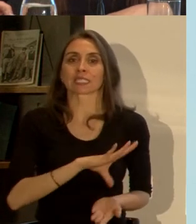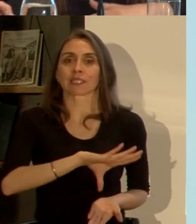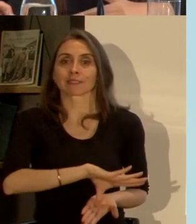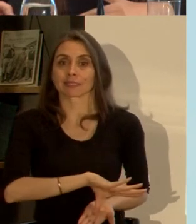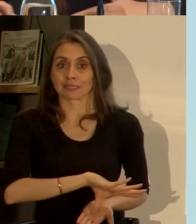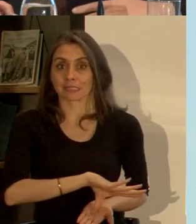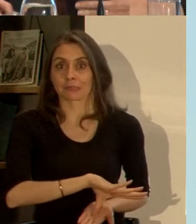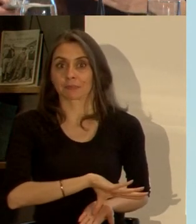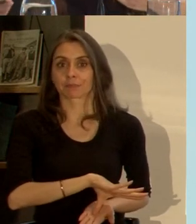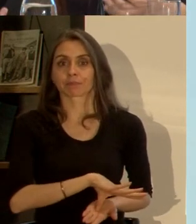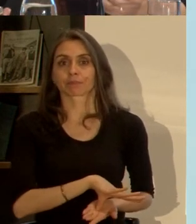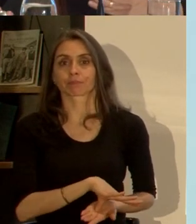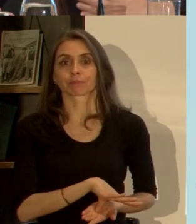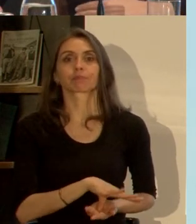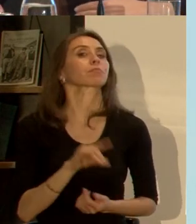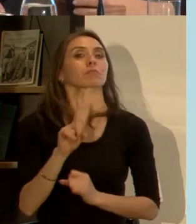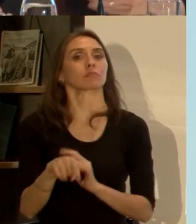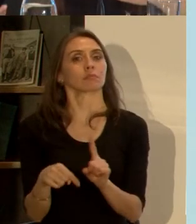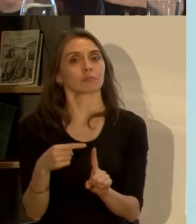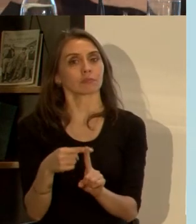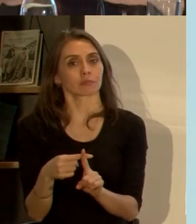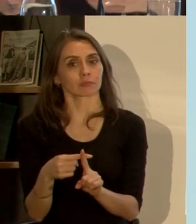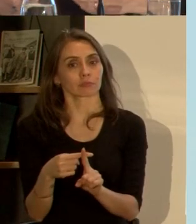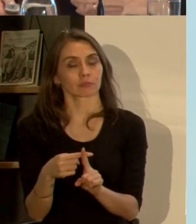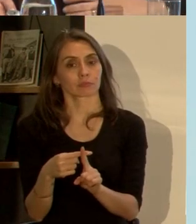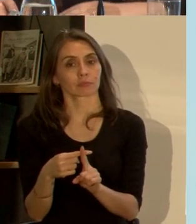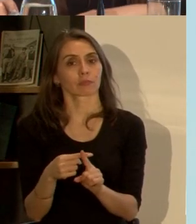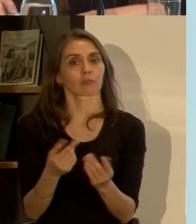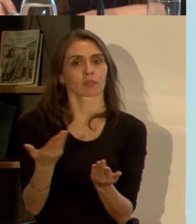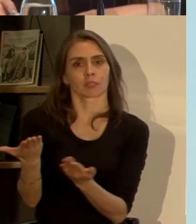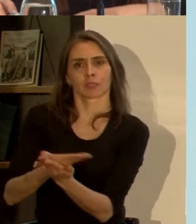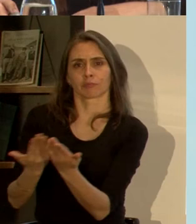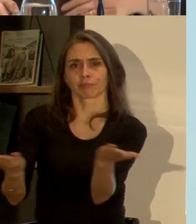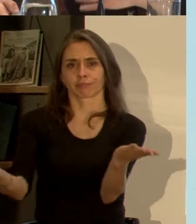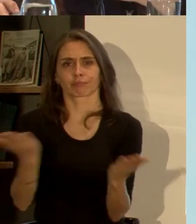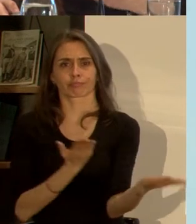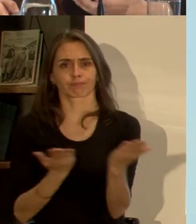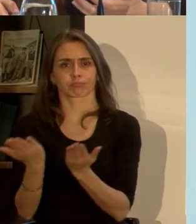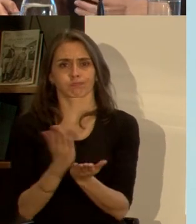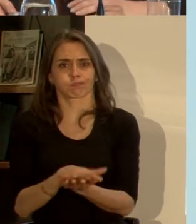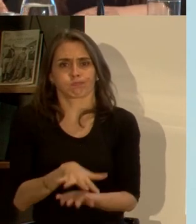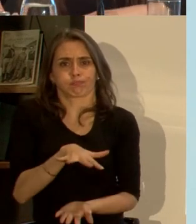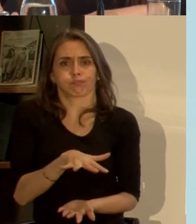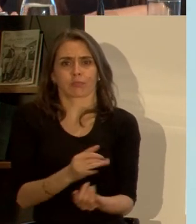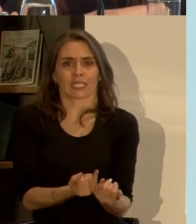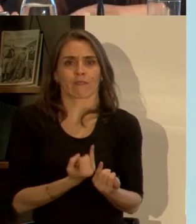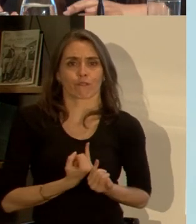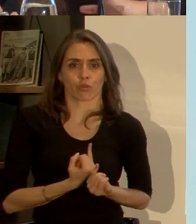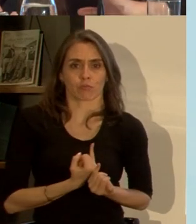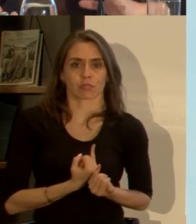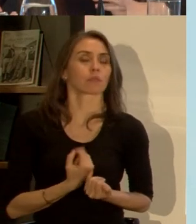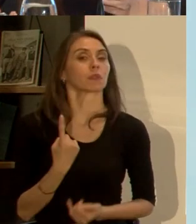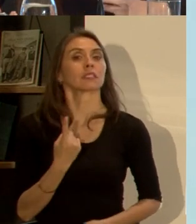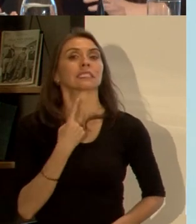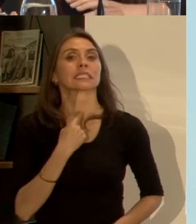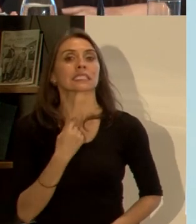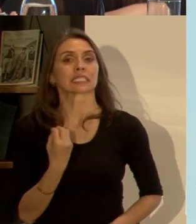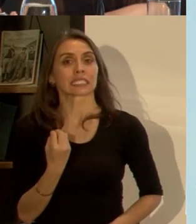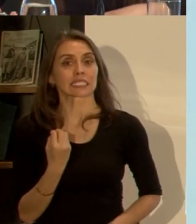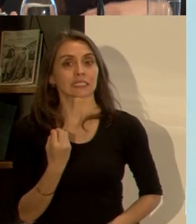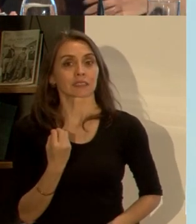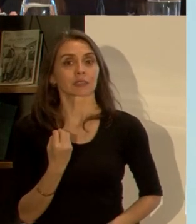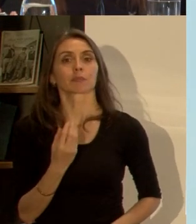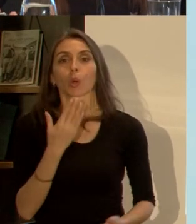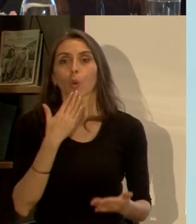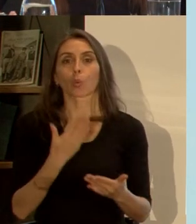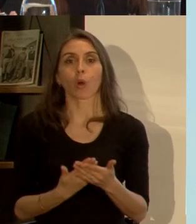y además de esto entonces reunimos toda la información disponible y también tenemos algo bien interesante que es que cuando